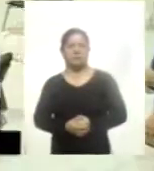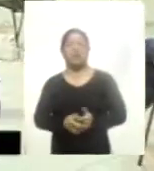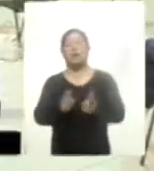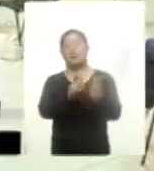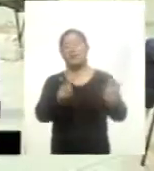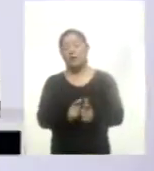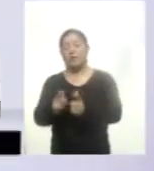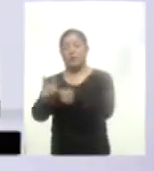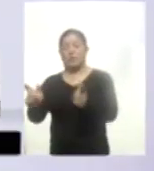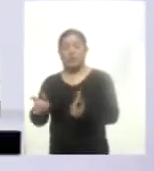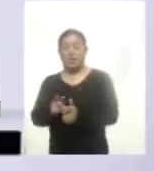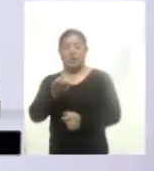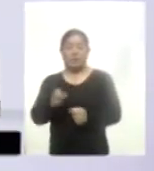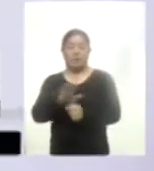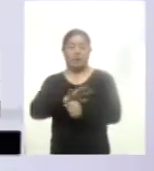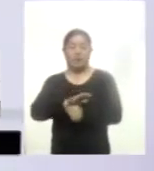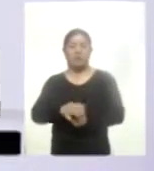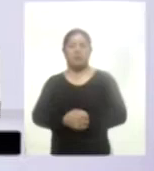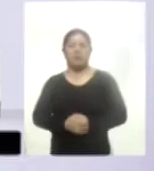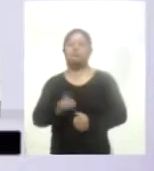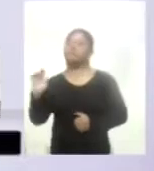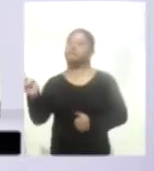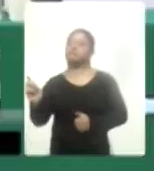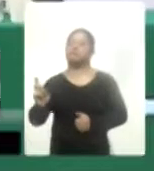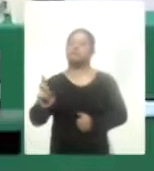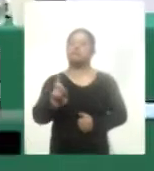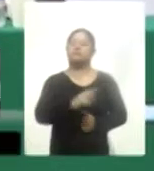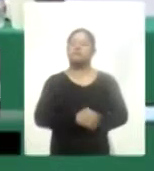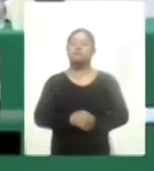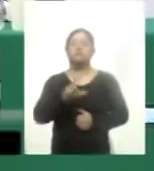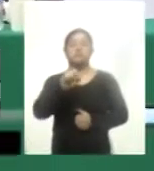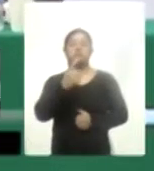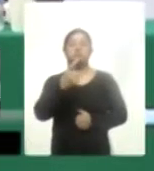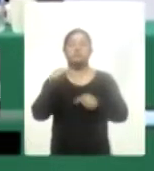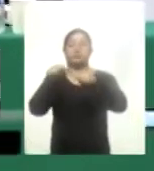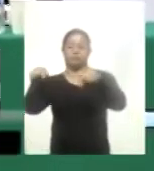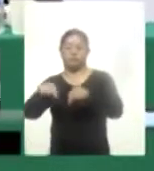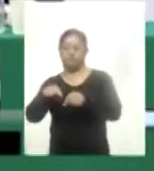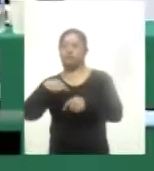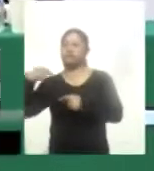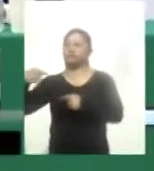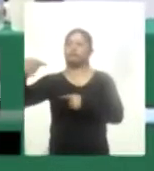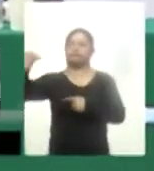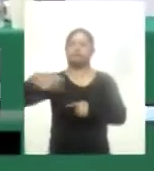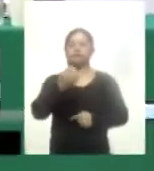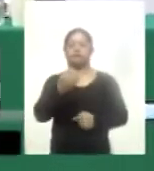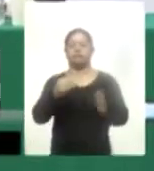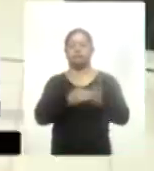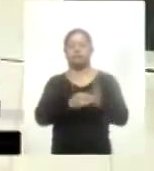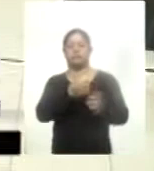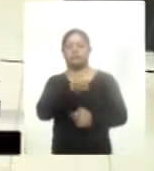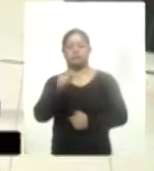municipales ante COVID-19 han recorrido 521 manzanas, entregado 9.665